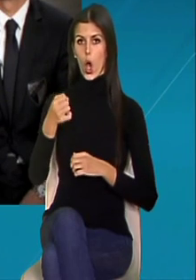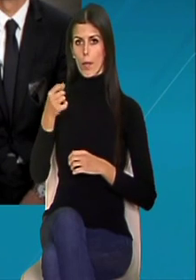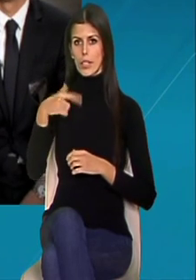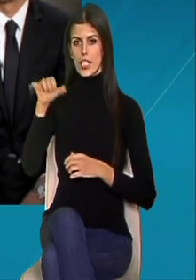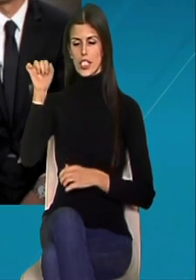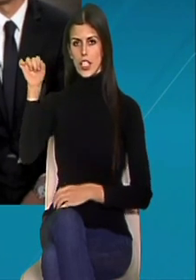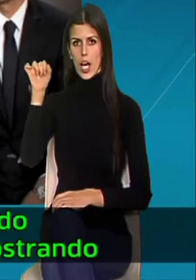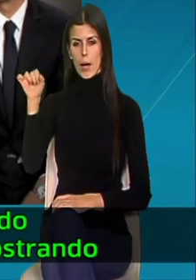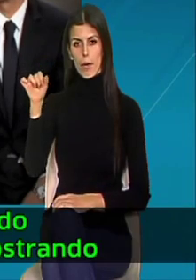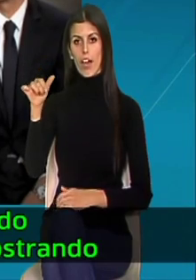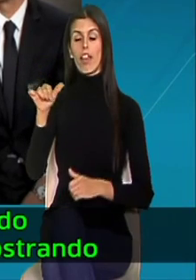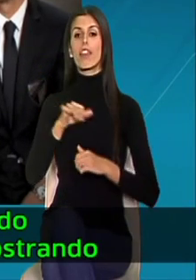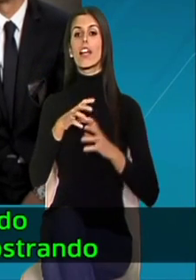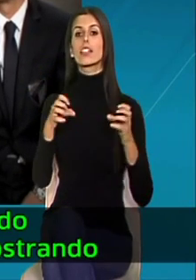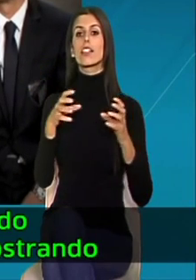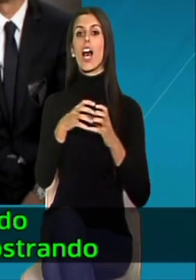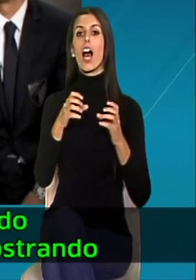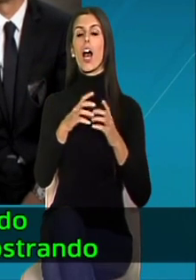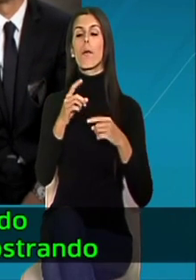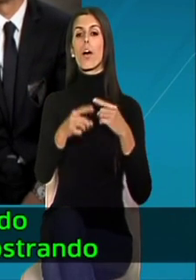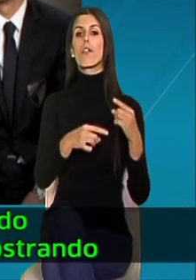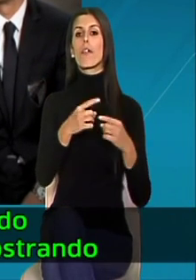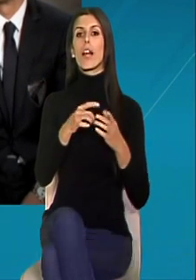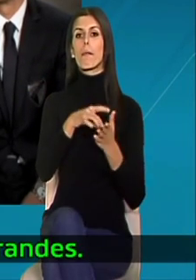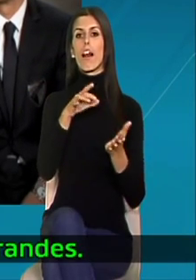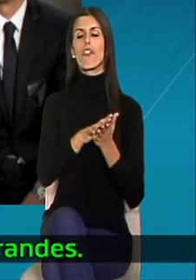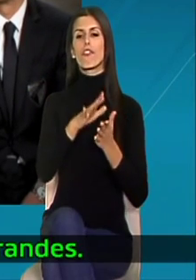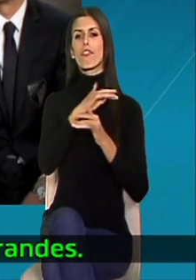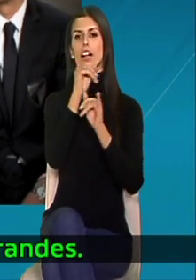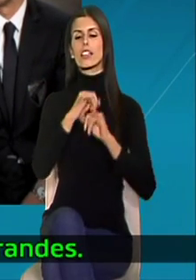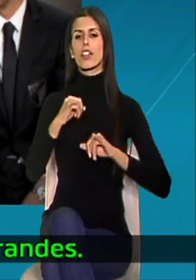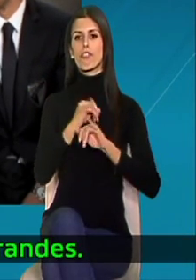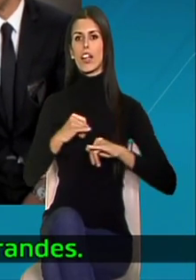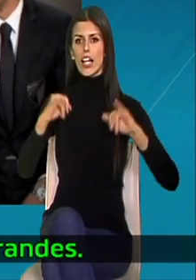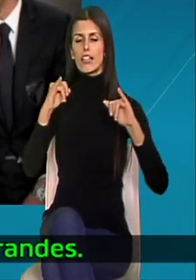deseamos a la familia malaguista felices fiestas y un próximo 2013.